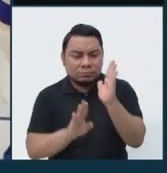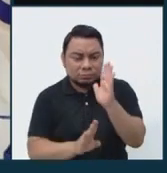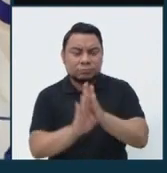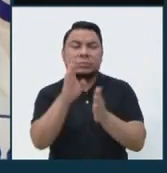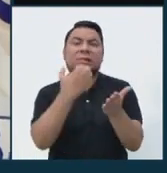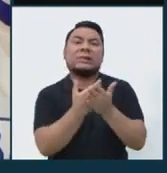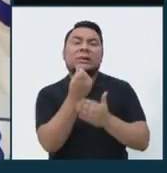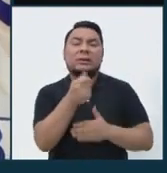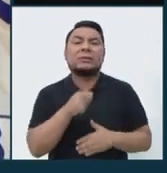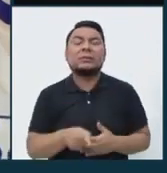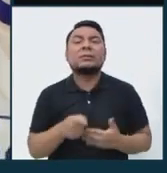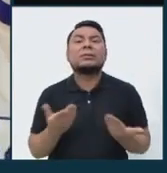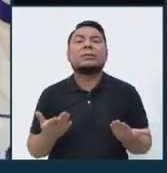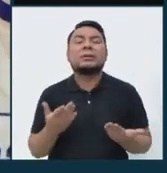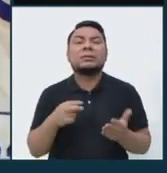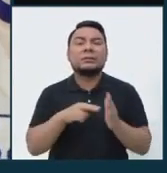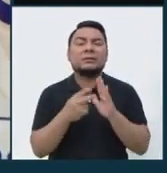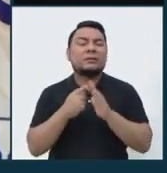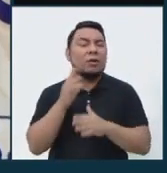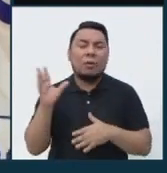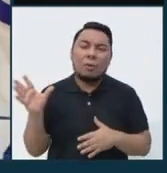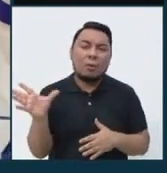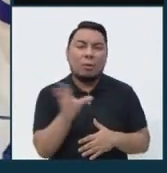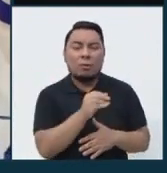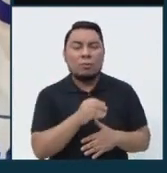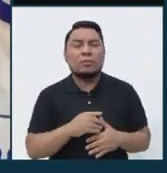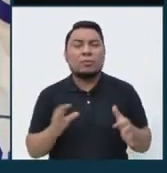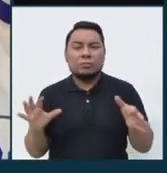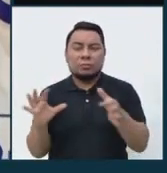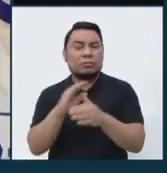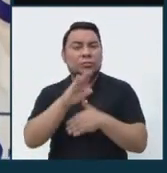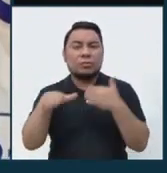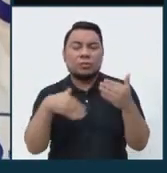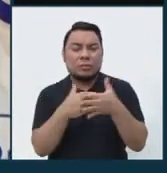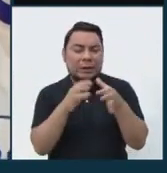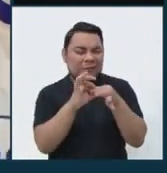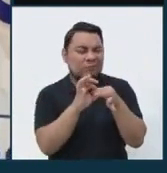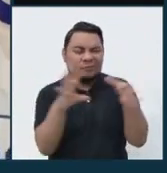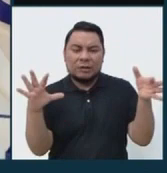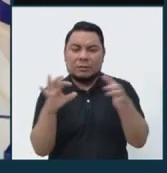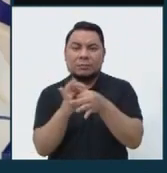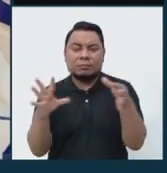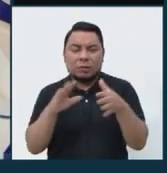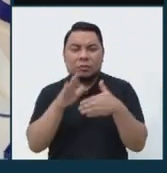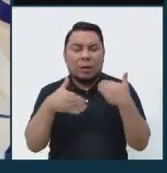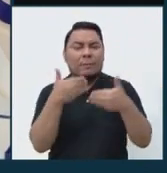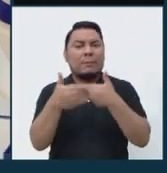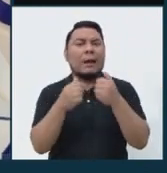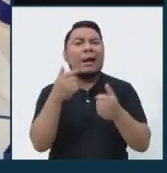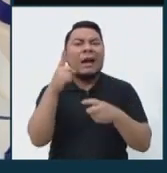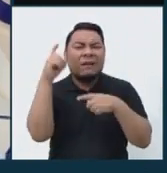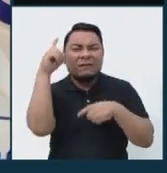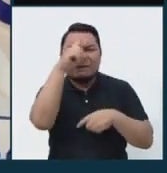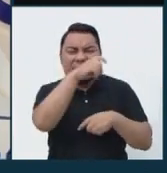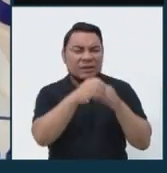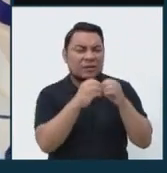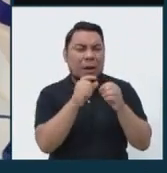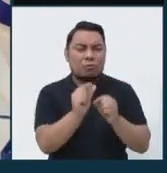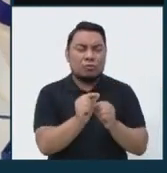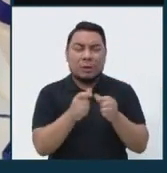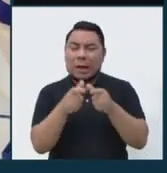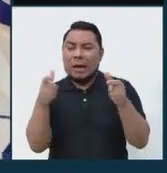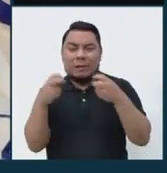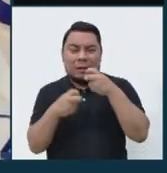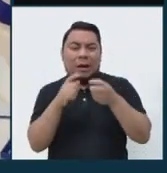economía es destrabar todos los nudos, todas las dificultades que existen, desde el pequeñito hacia el grande,